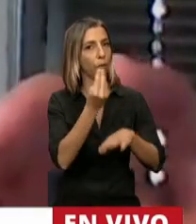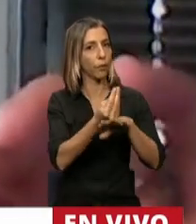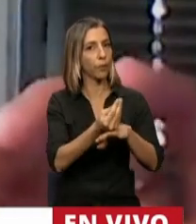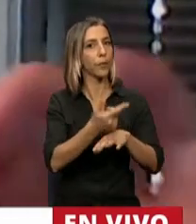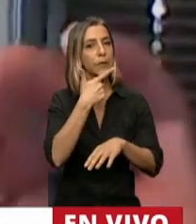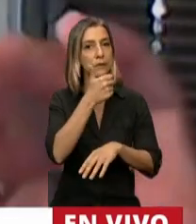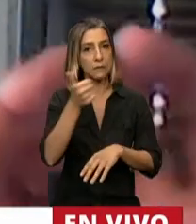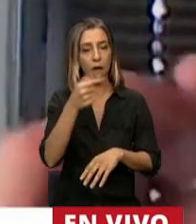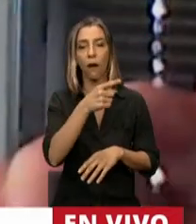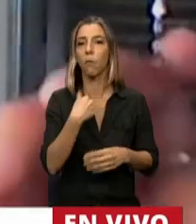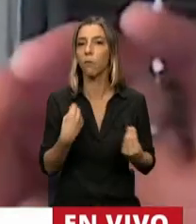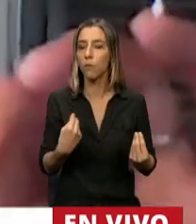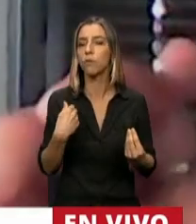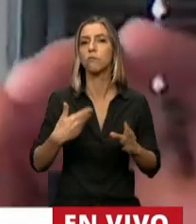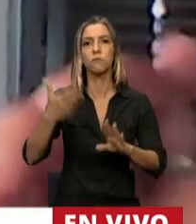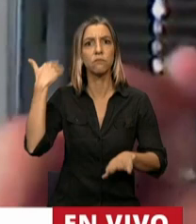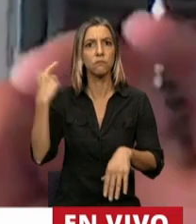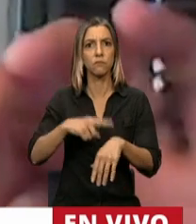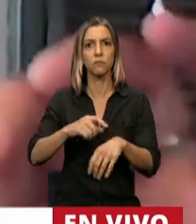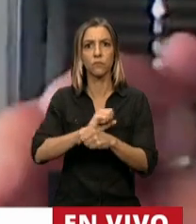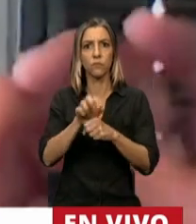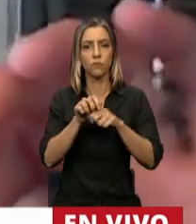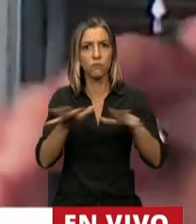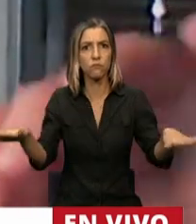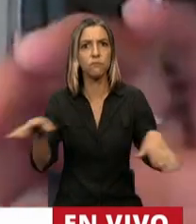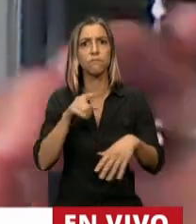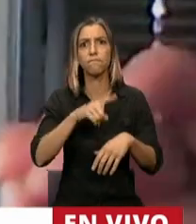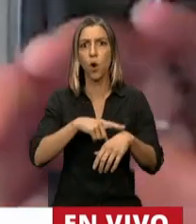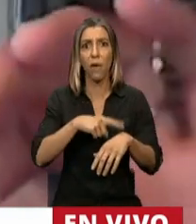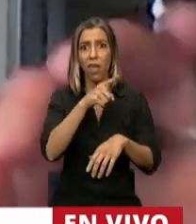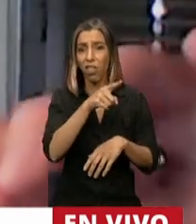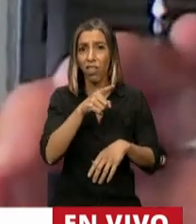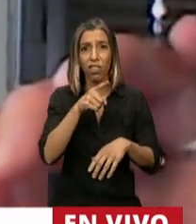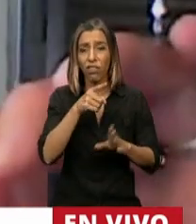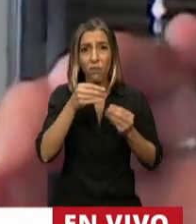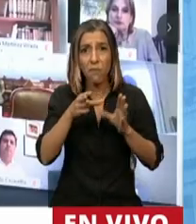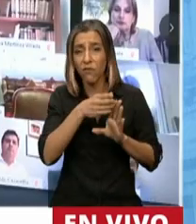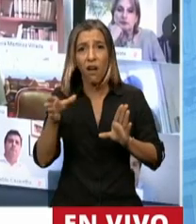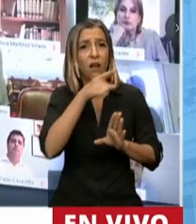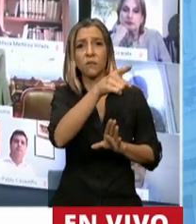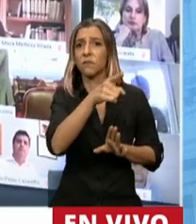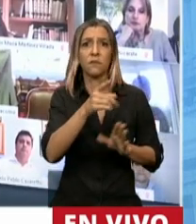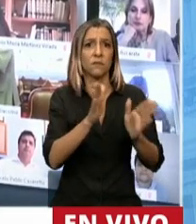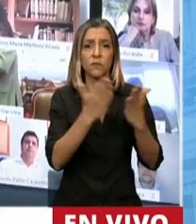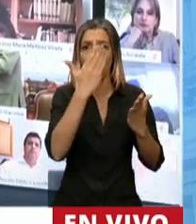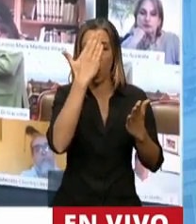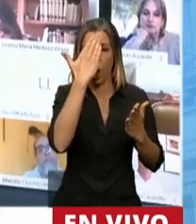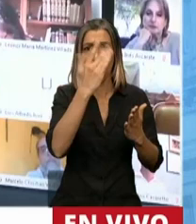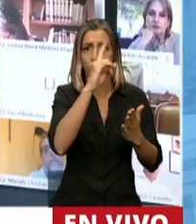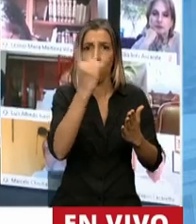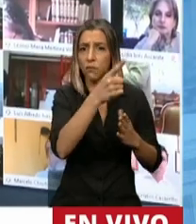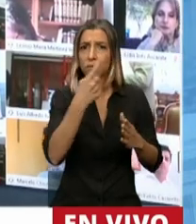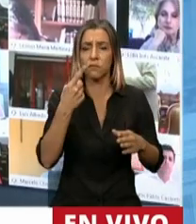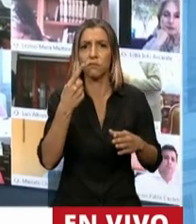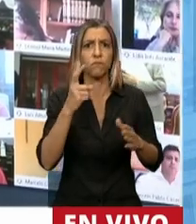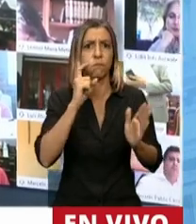cuarentena a la fecha, el gobierno de San Luis ha sido una máquina de impedir el ejercicio de derechos constitucionales. Y esas suspensiones